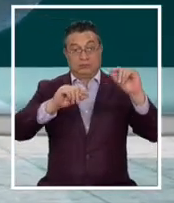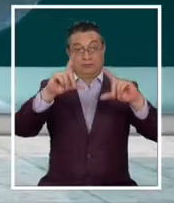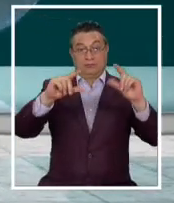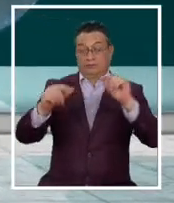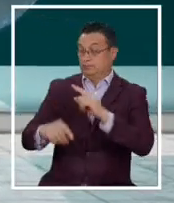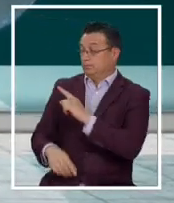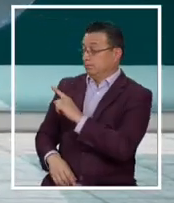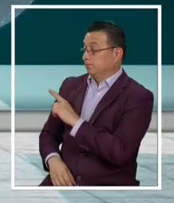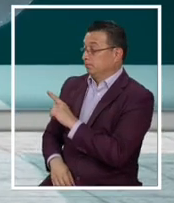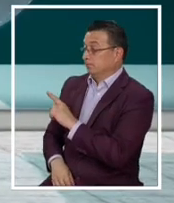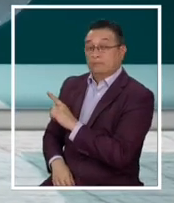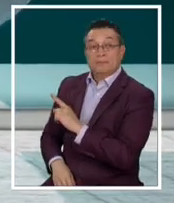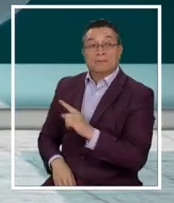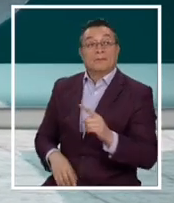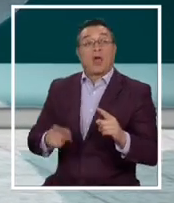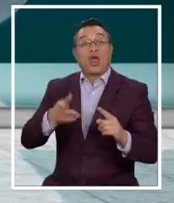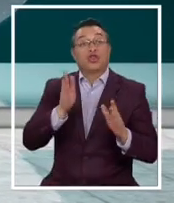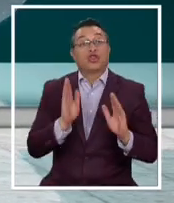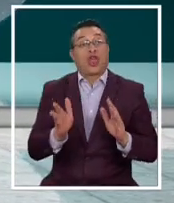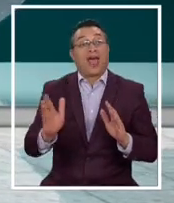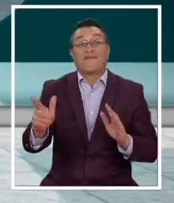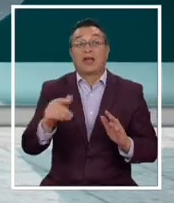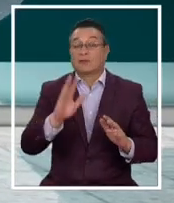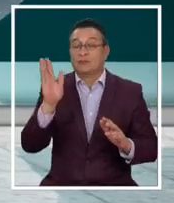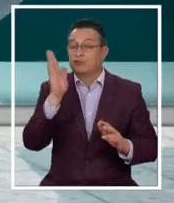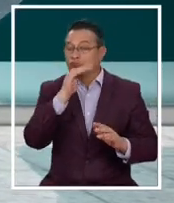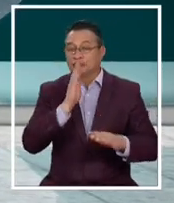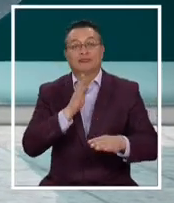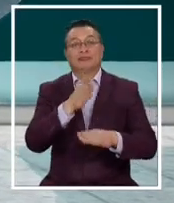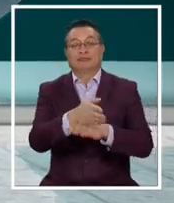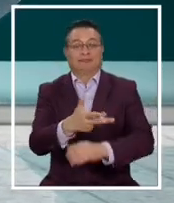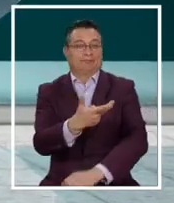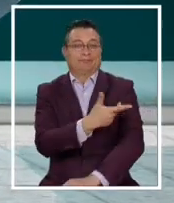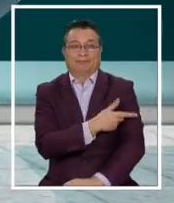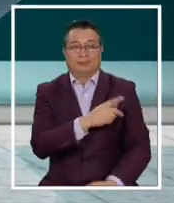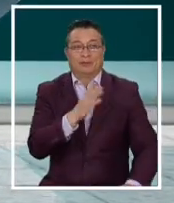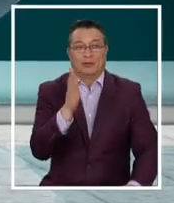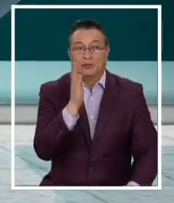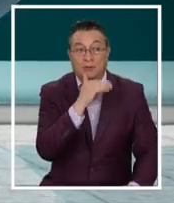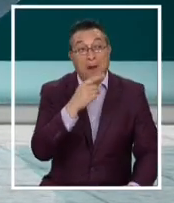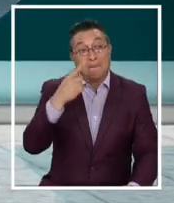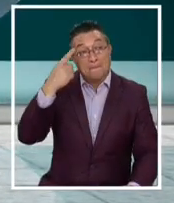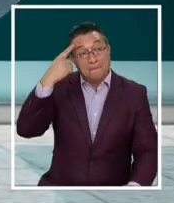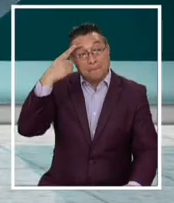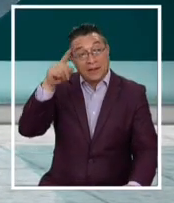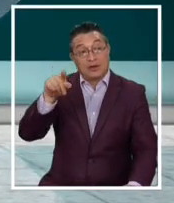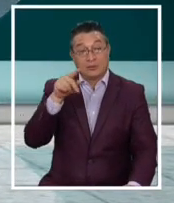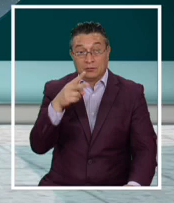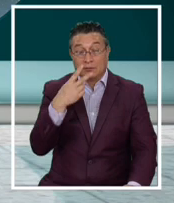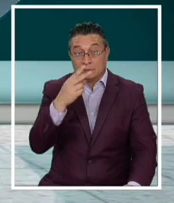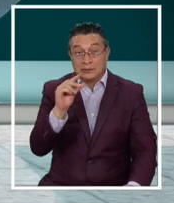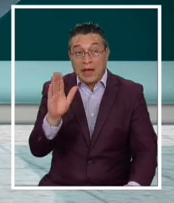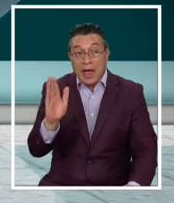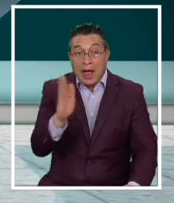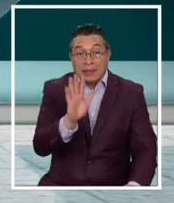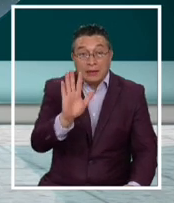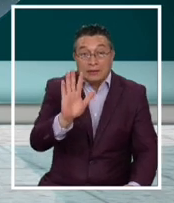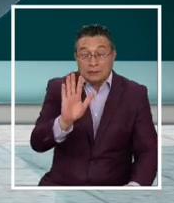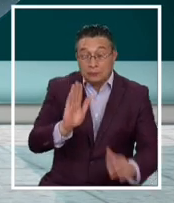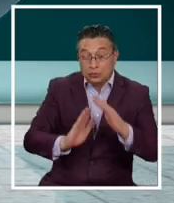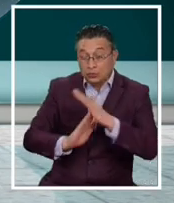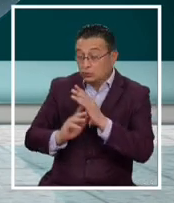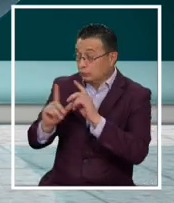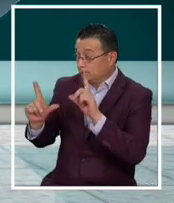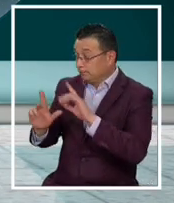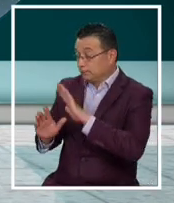gráfica siguiente, todavía no van por su primera inyección. Pero antes de pasar a eso, prefiero